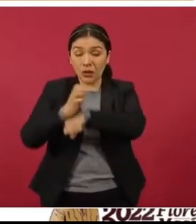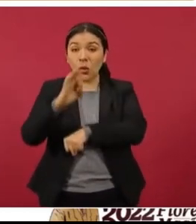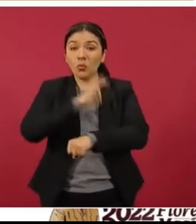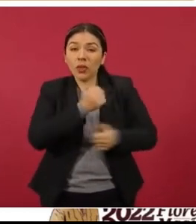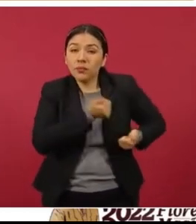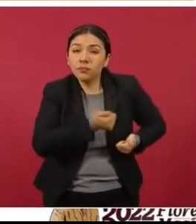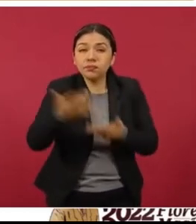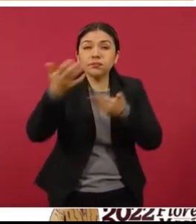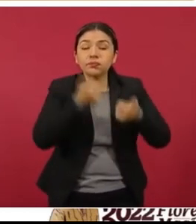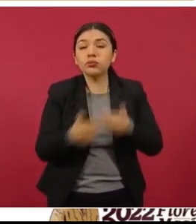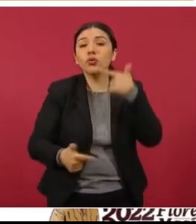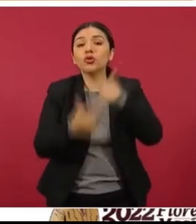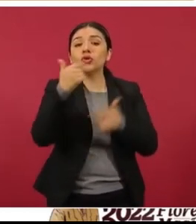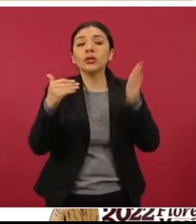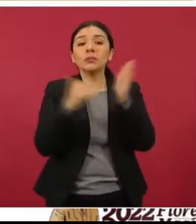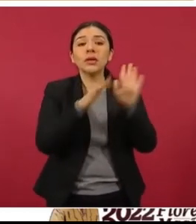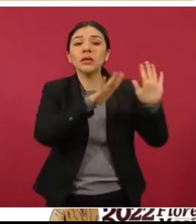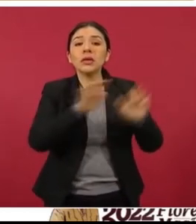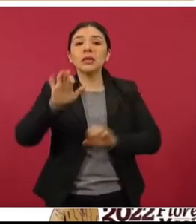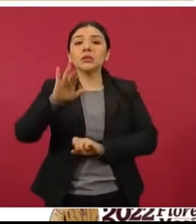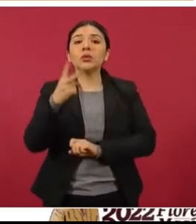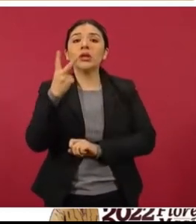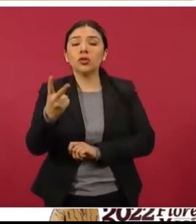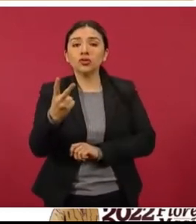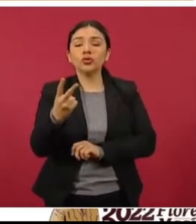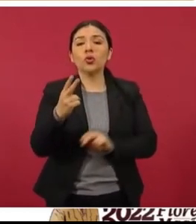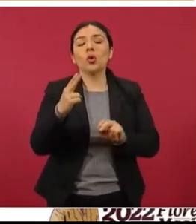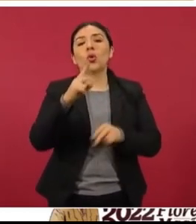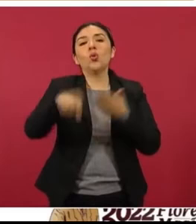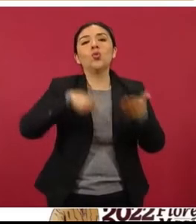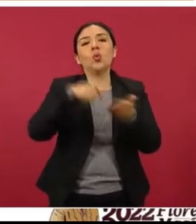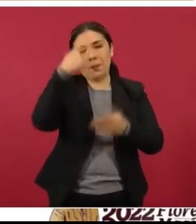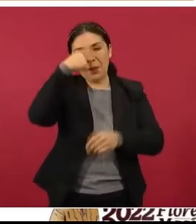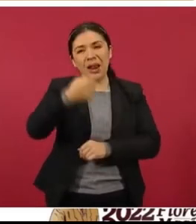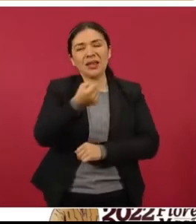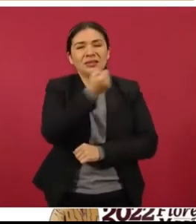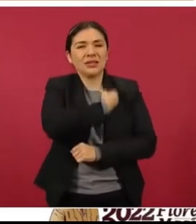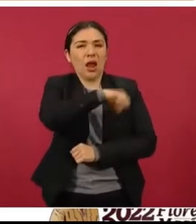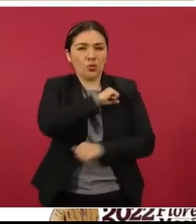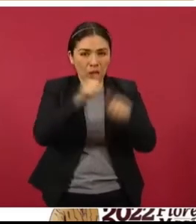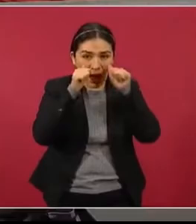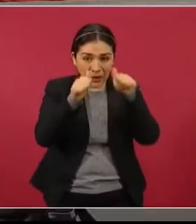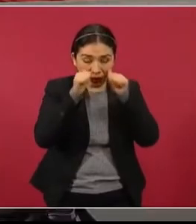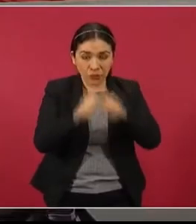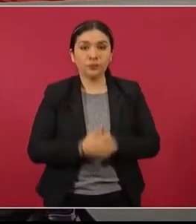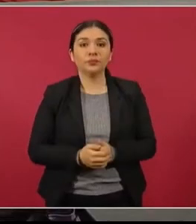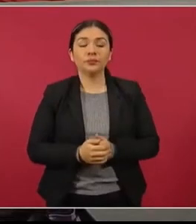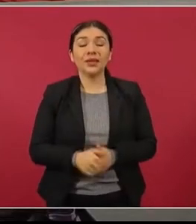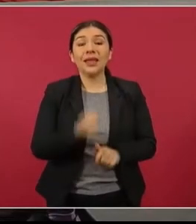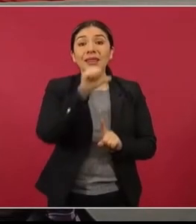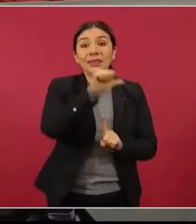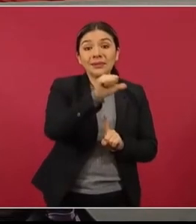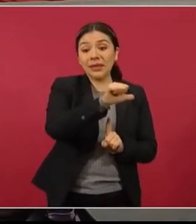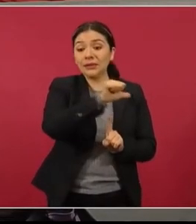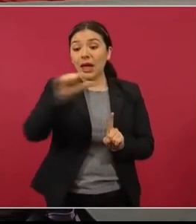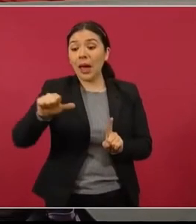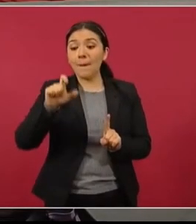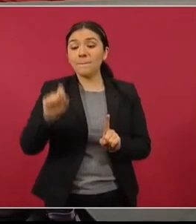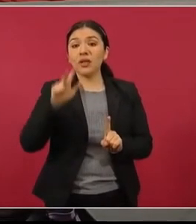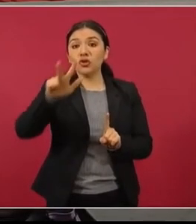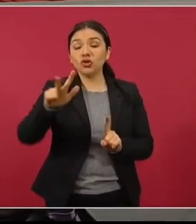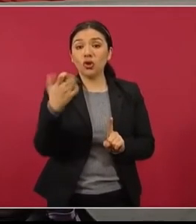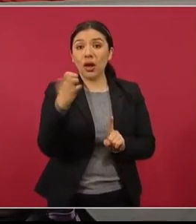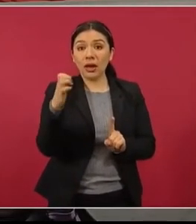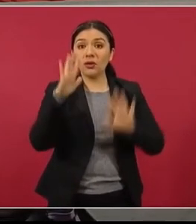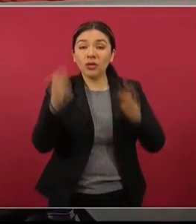mil 552 unidades de salud. Del 16 al 28 de enero se distribuyeron 2